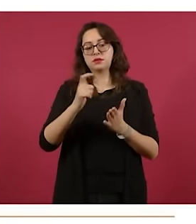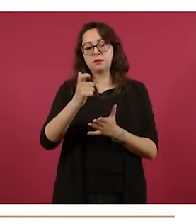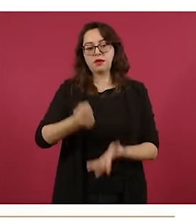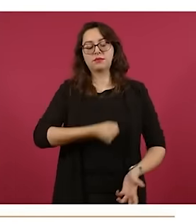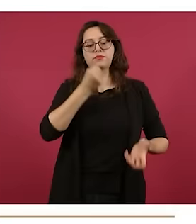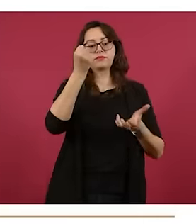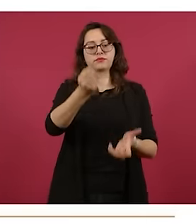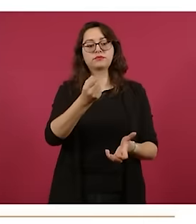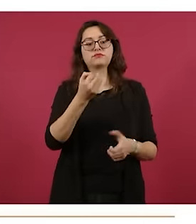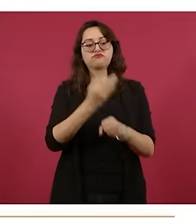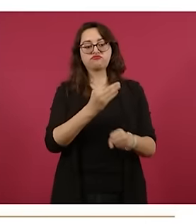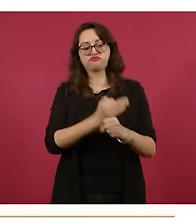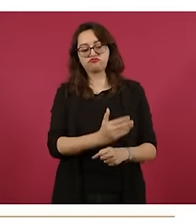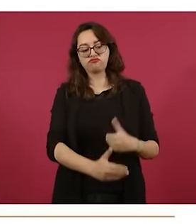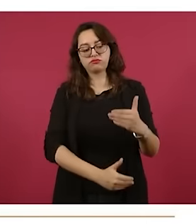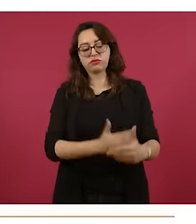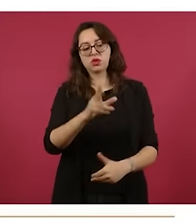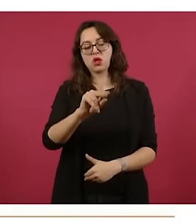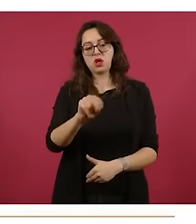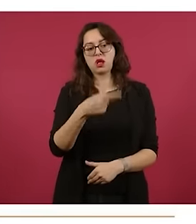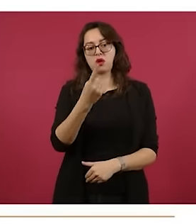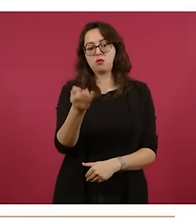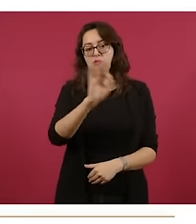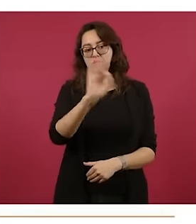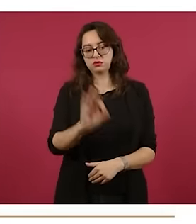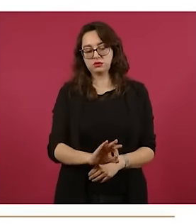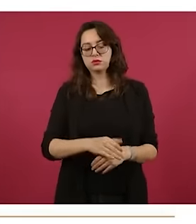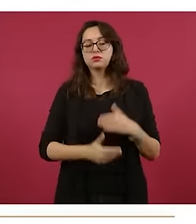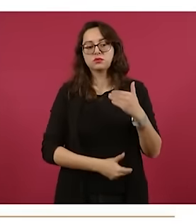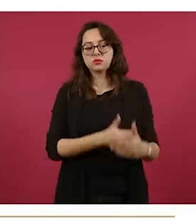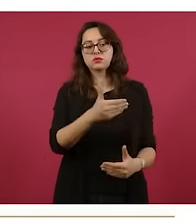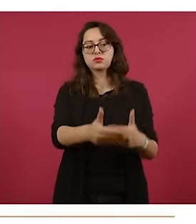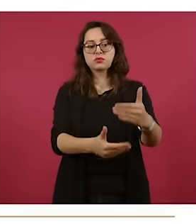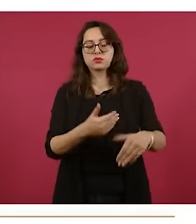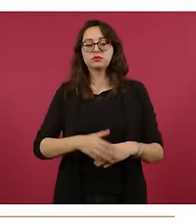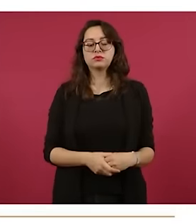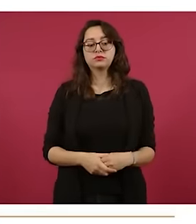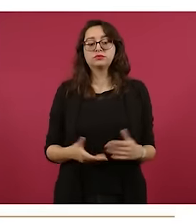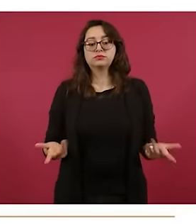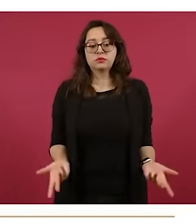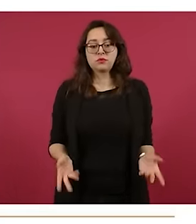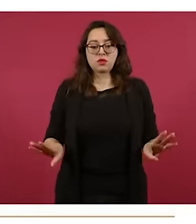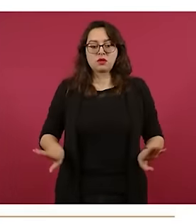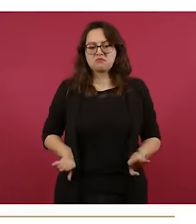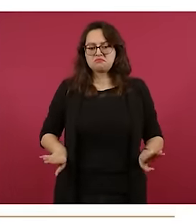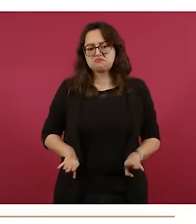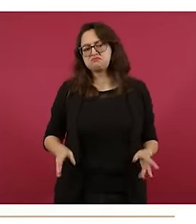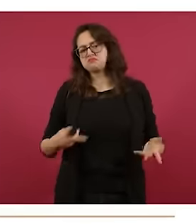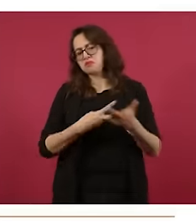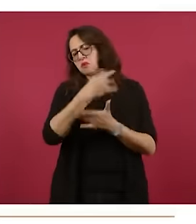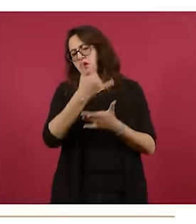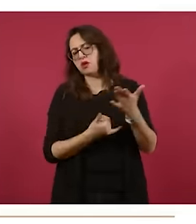pesos, con un avance del 81 por ciento. Las componentes de este proyecto es el desasolve del cauce del